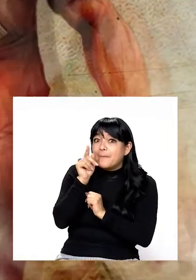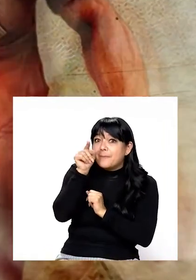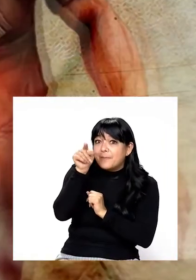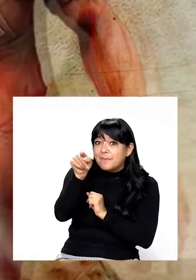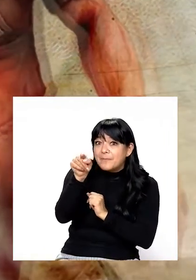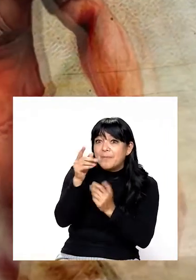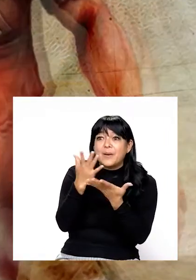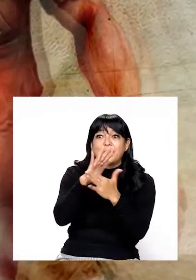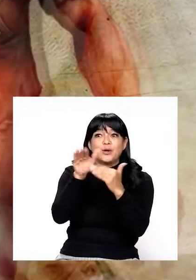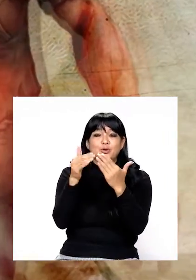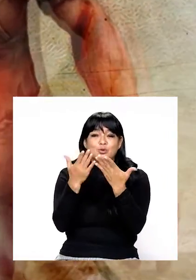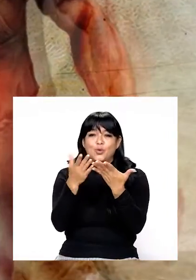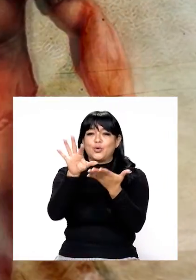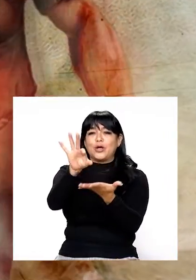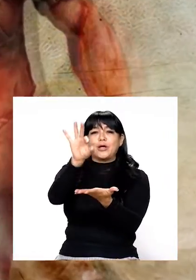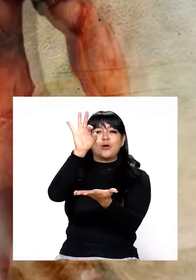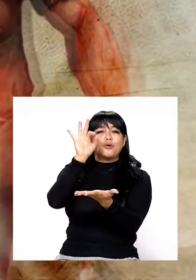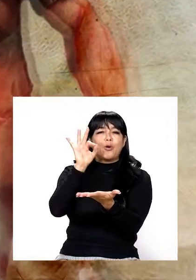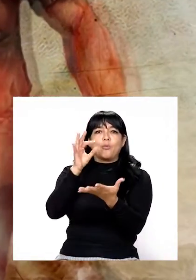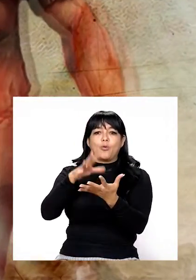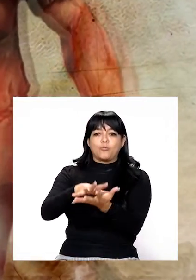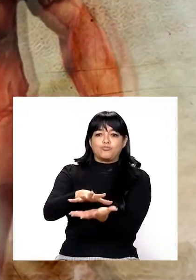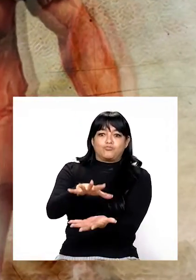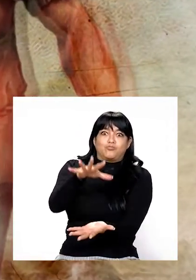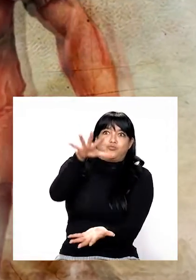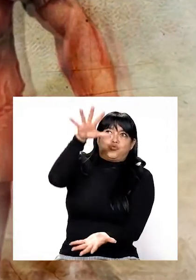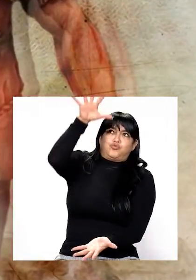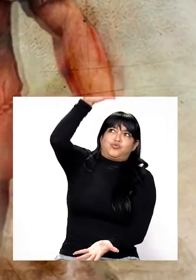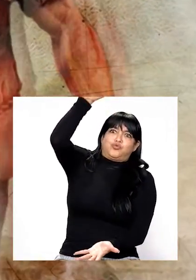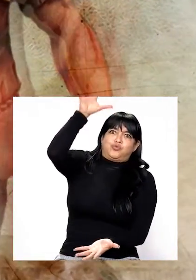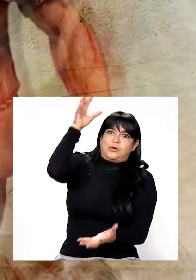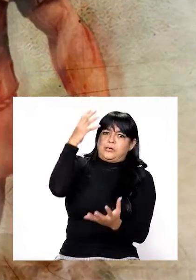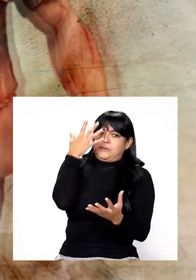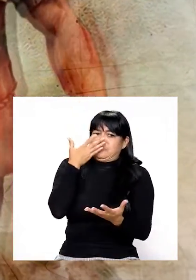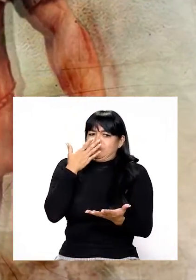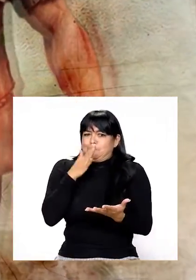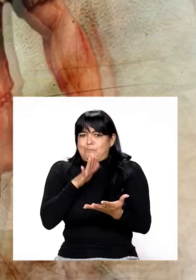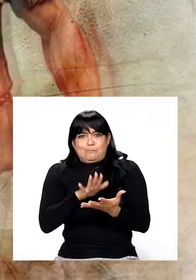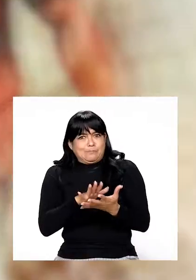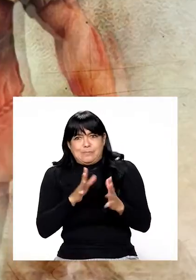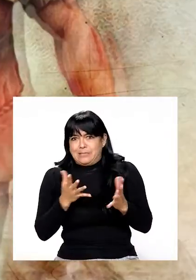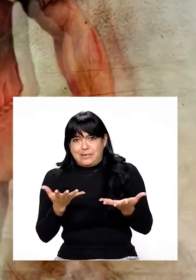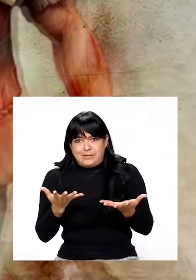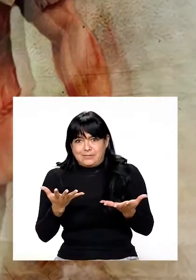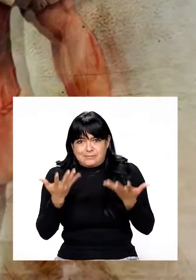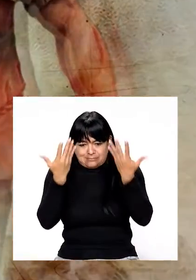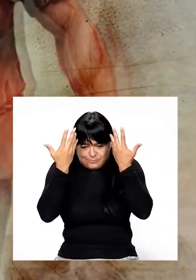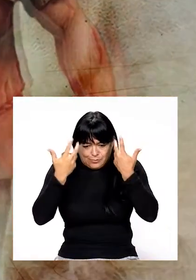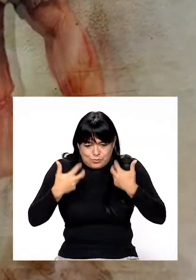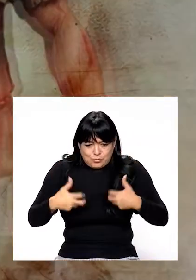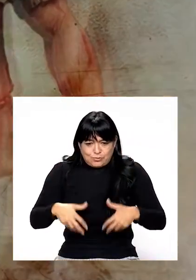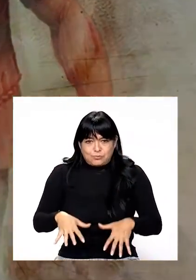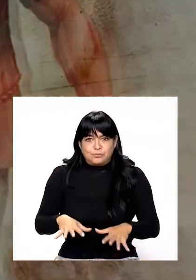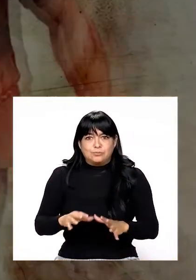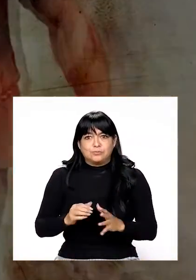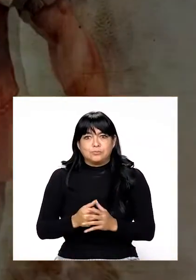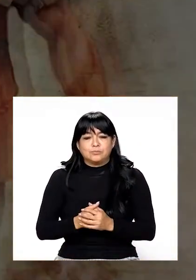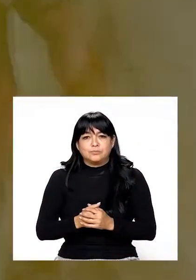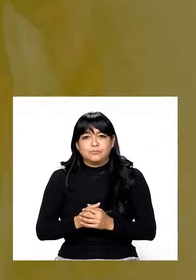papa de los locos que acababan de elegir, algo así como un gigante roto y mal recompuesto.